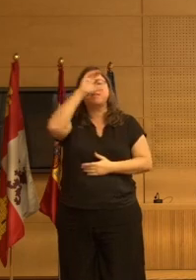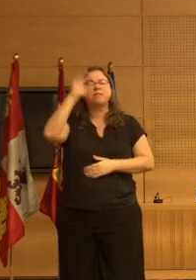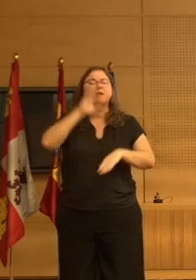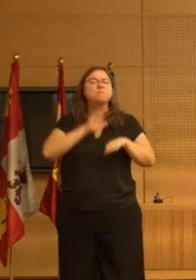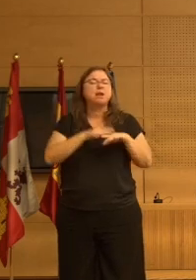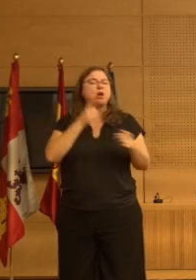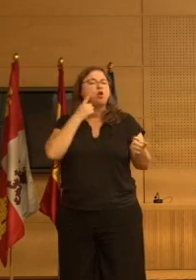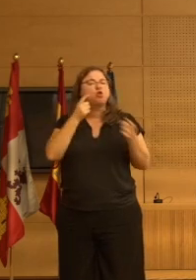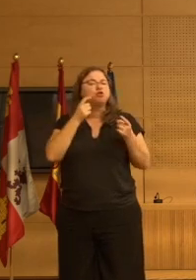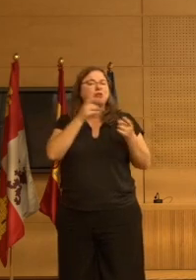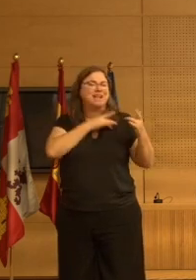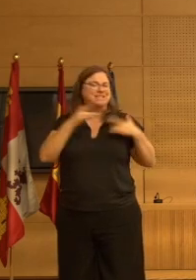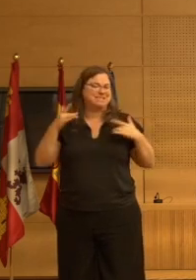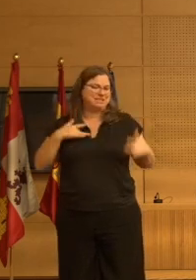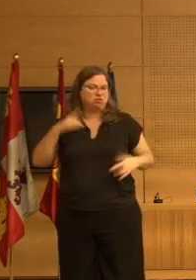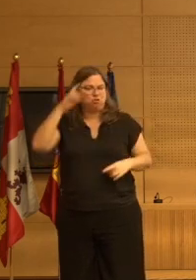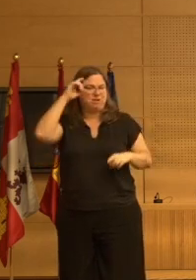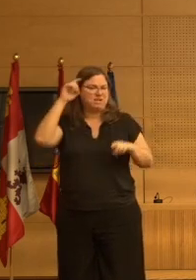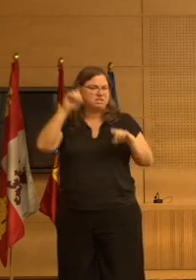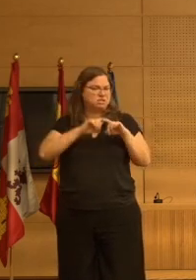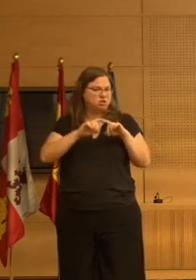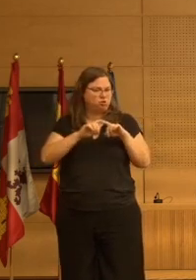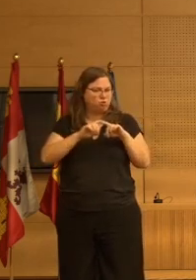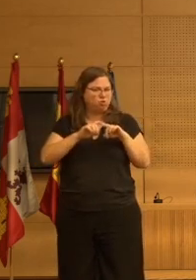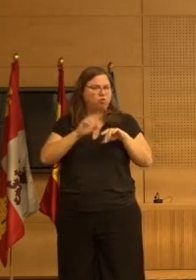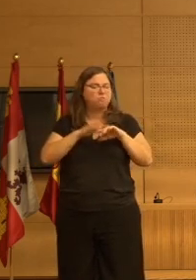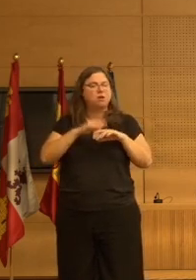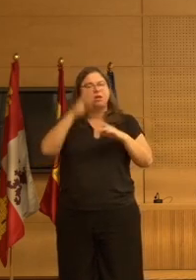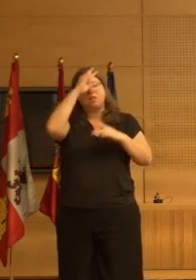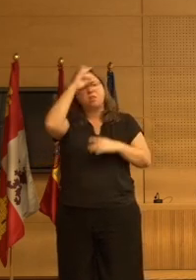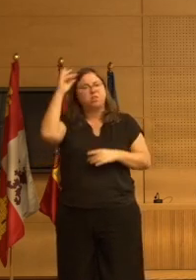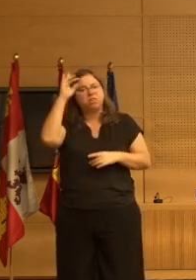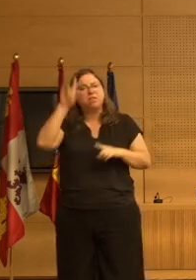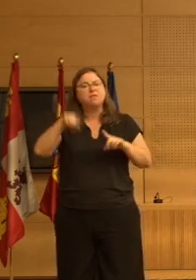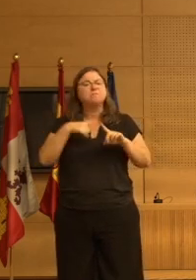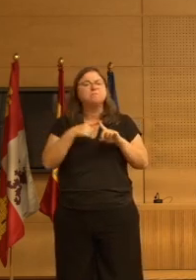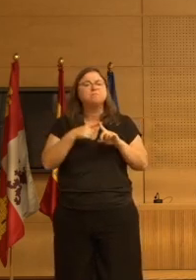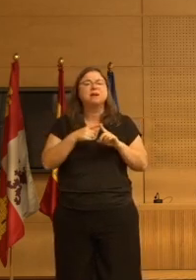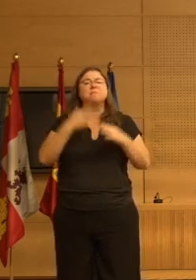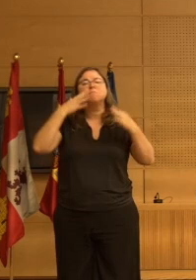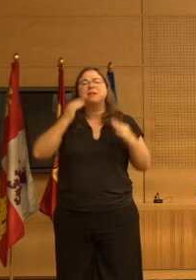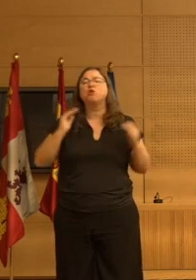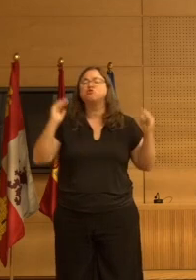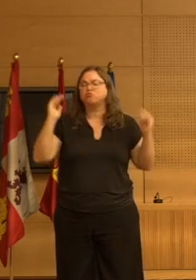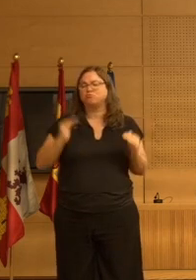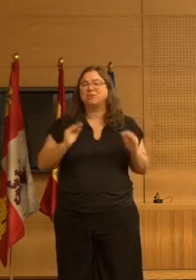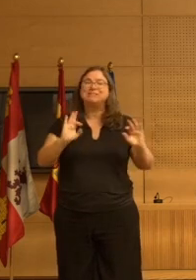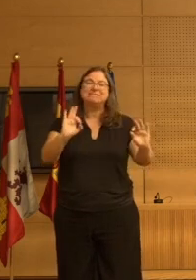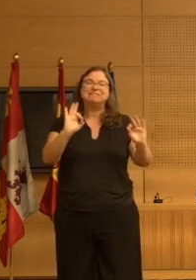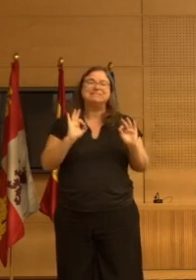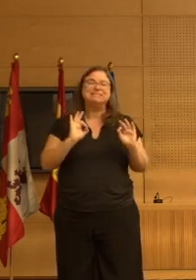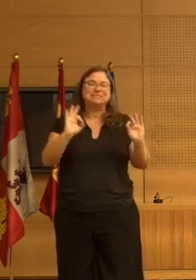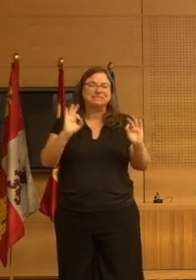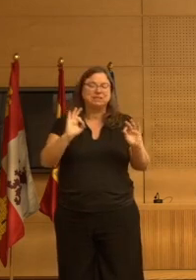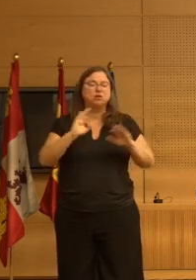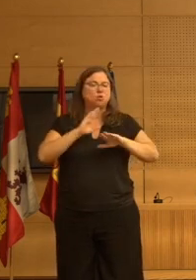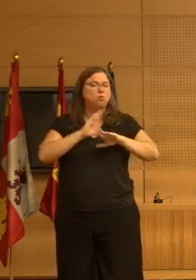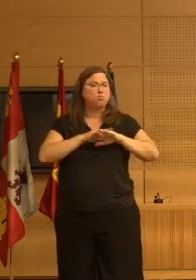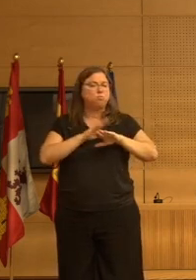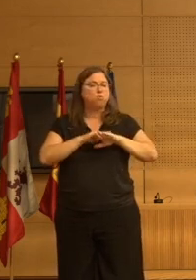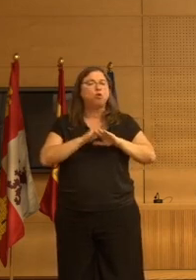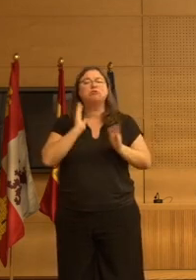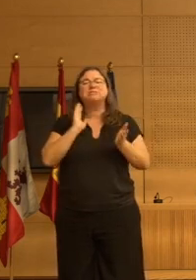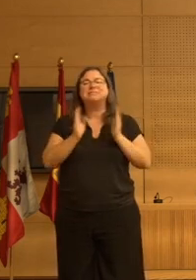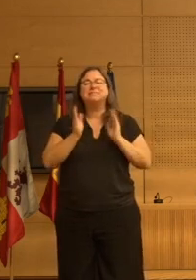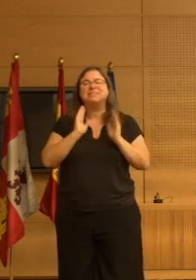manejar los síntomas psicológicos y conductuales de demencia y mucho menos peligrosos mucho más específicos de hecho el